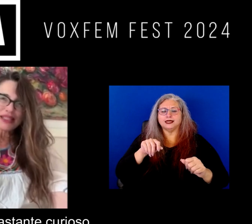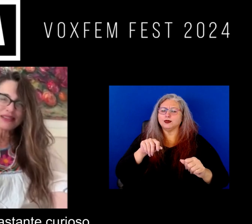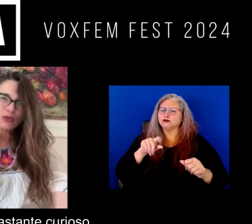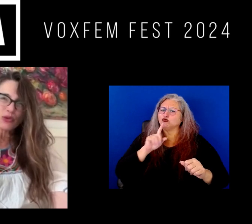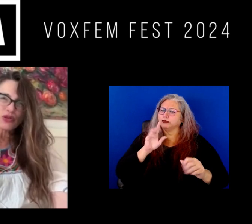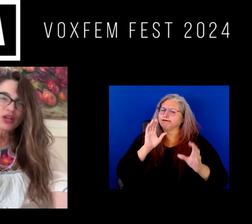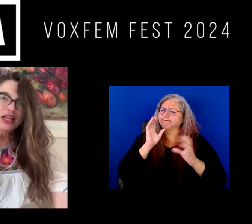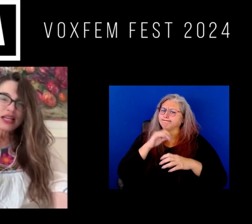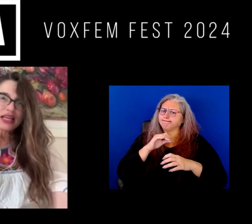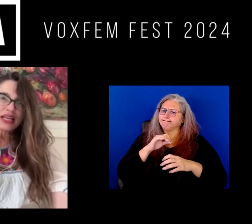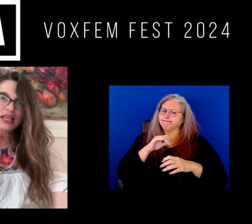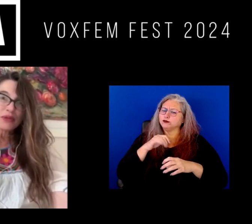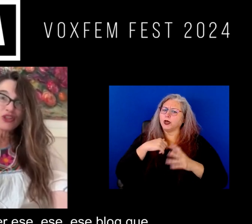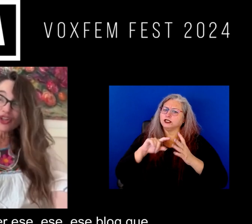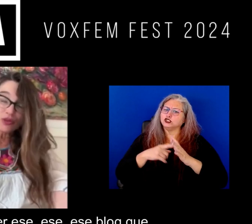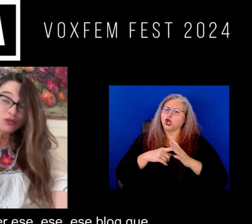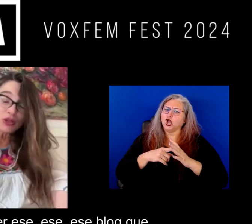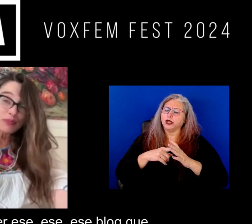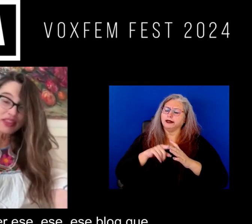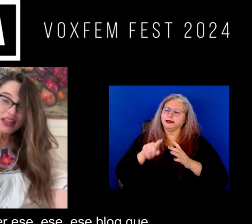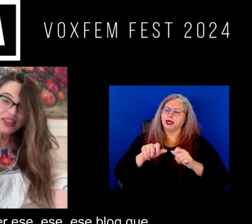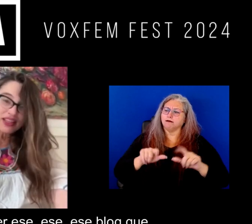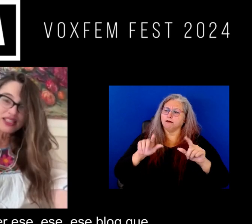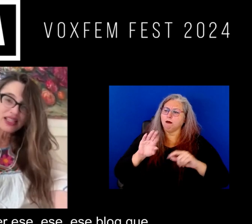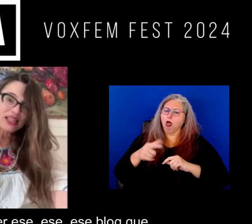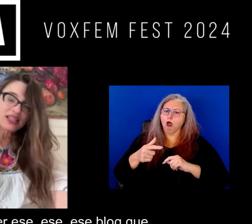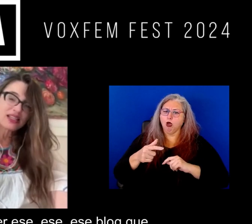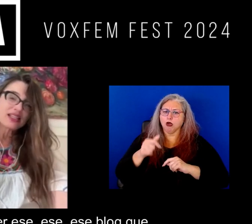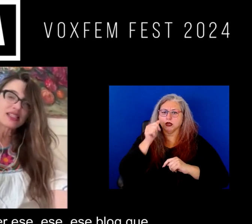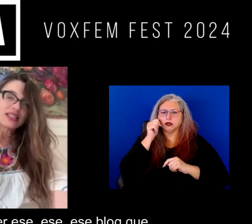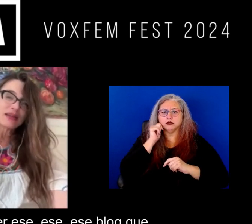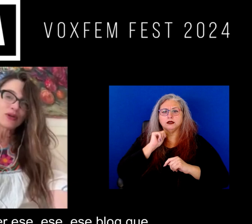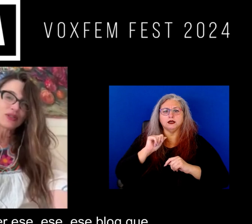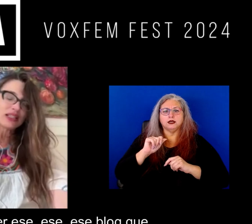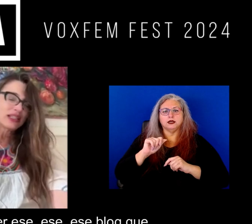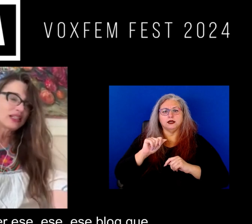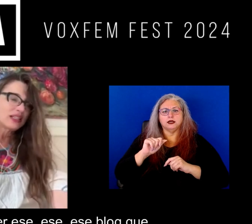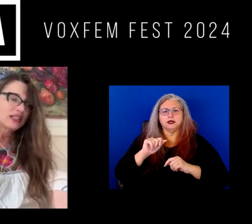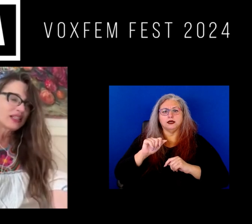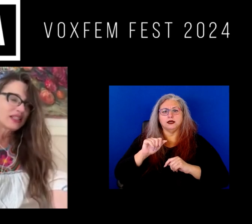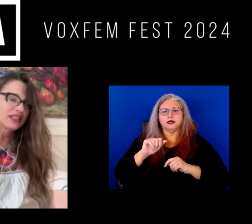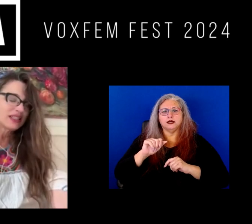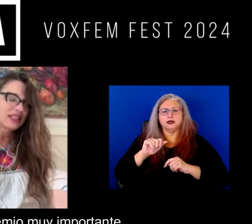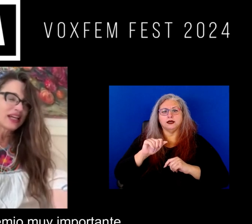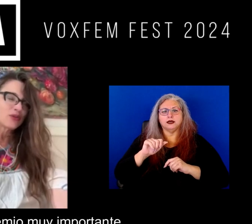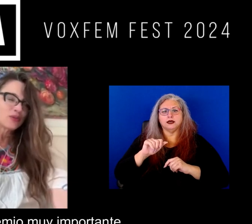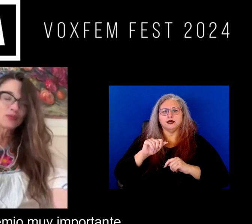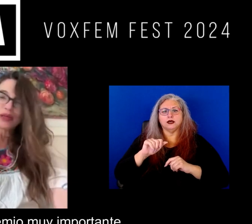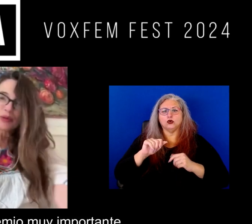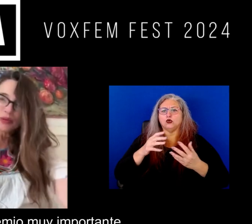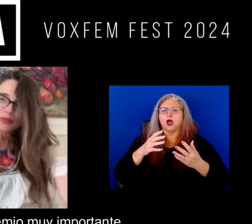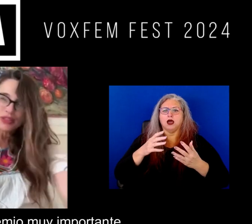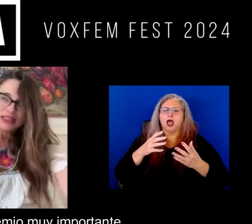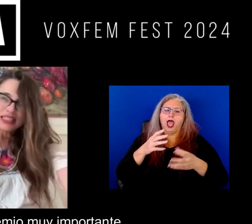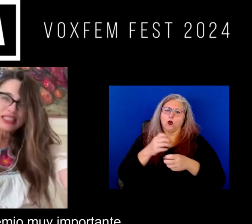curioso yo empecé a hacer ese blog que ganó